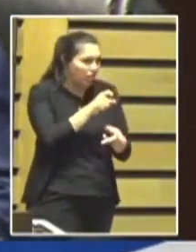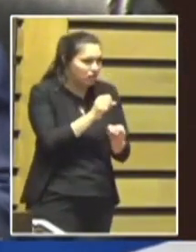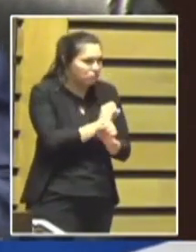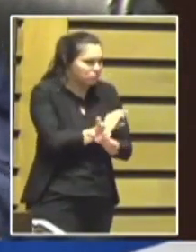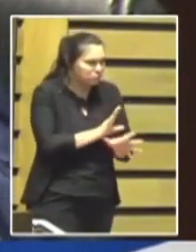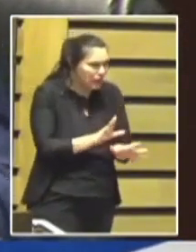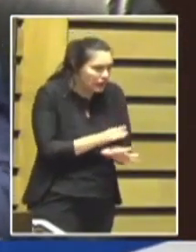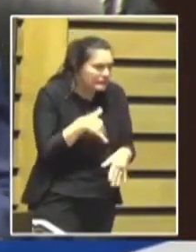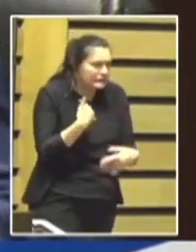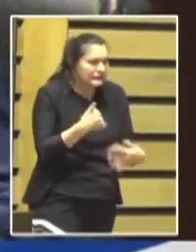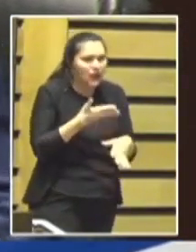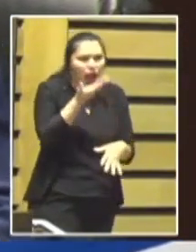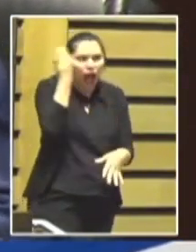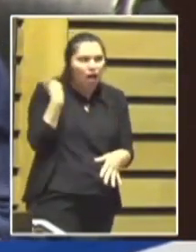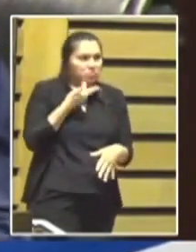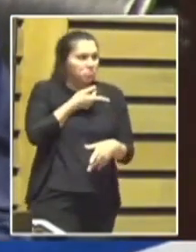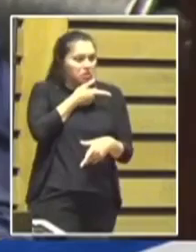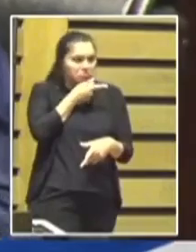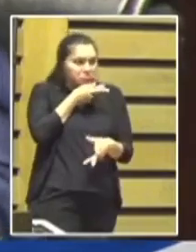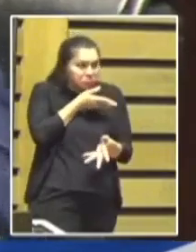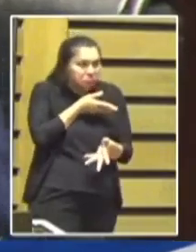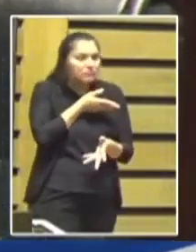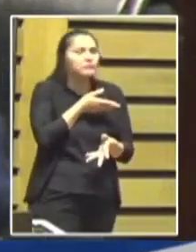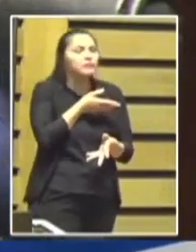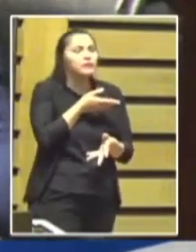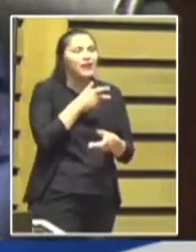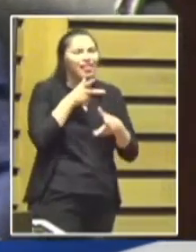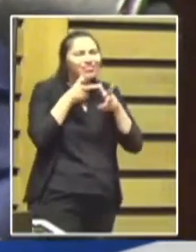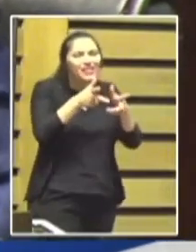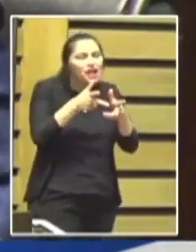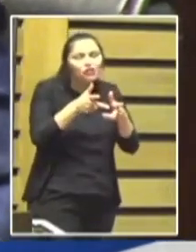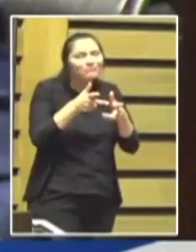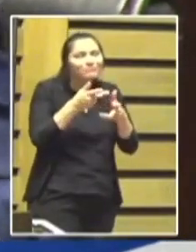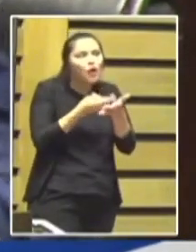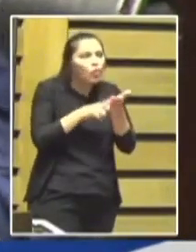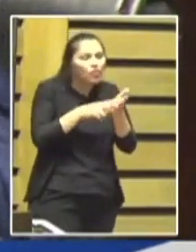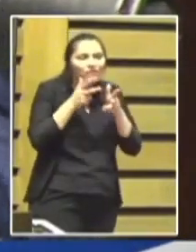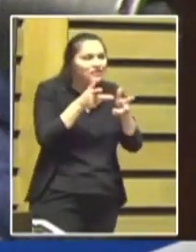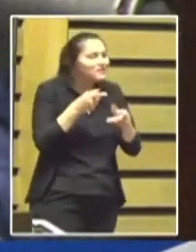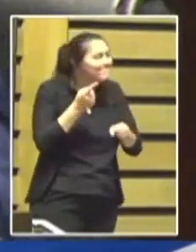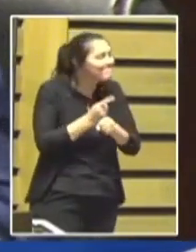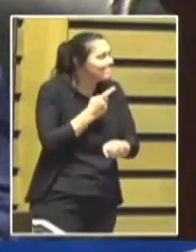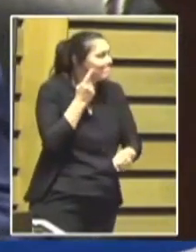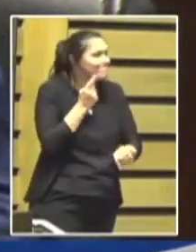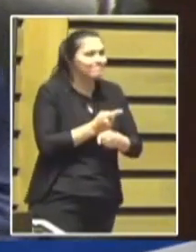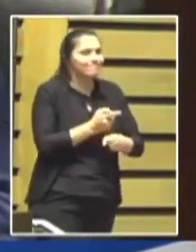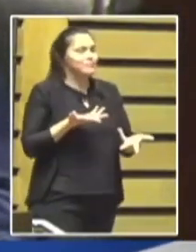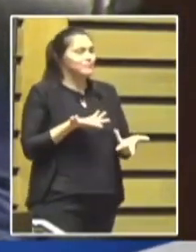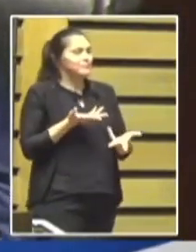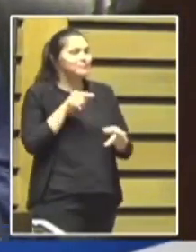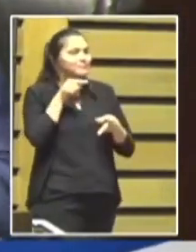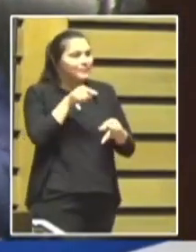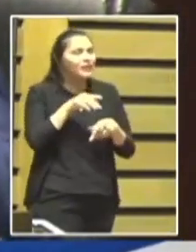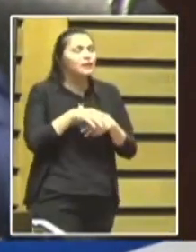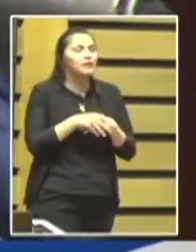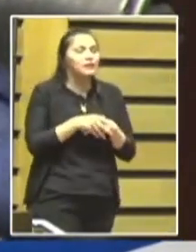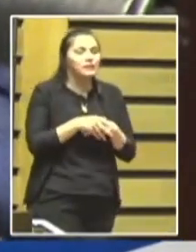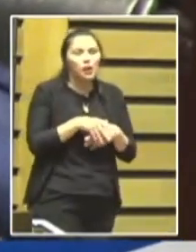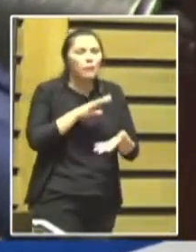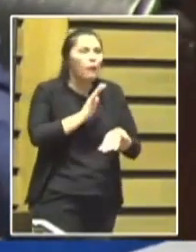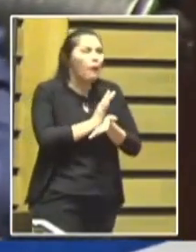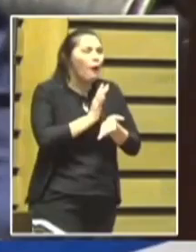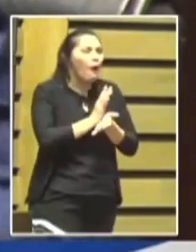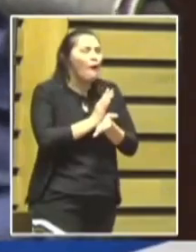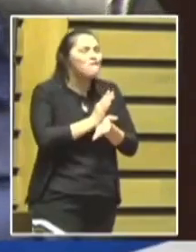nunca vista, la verdad que es tremendo lo que dijo, irreproducible lo que dijo y esa